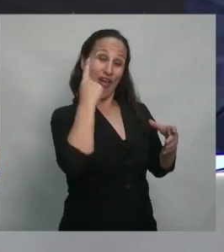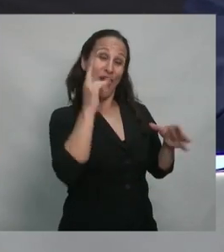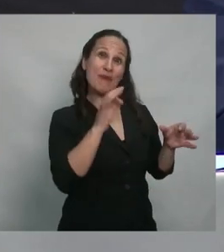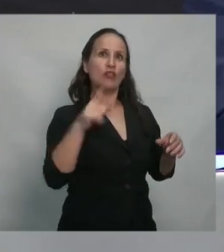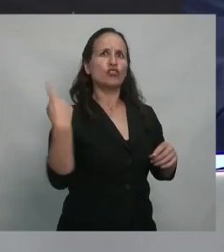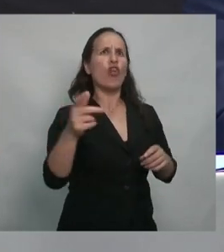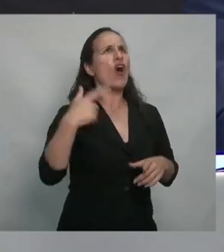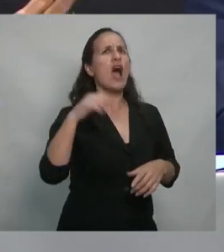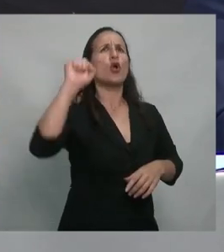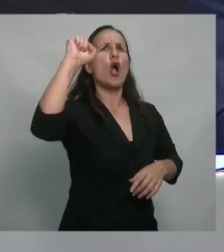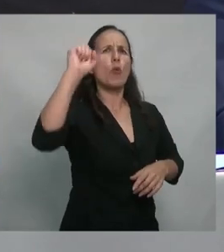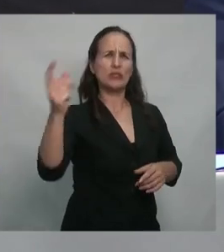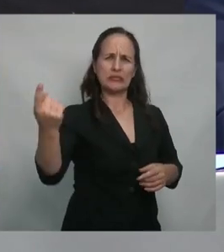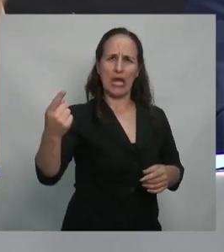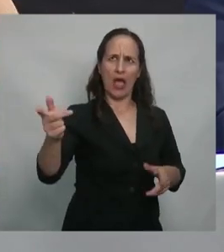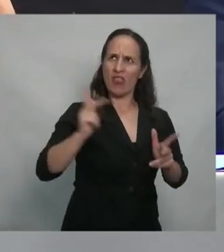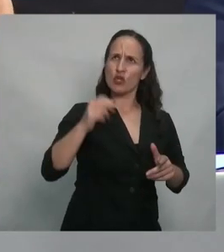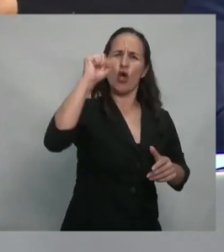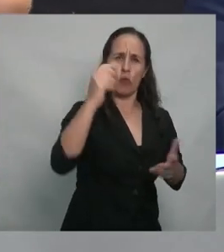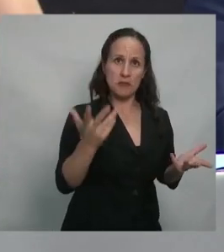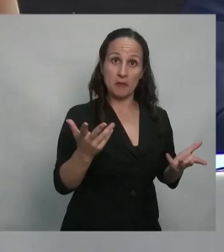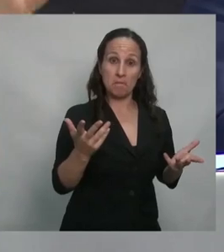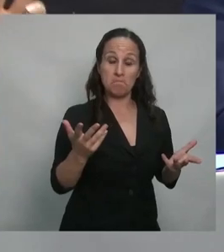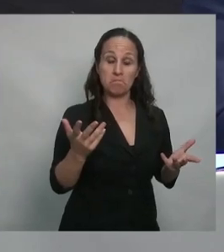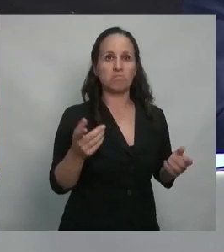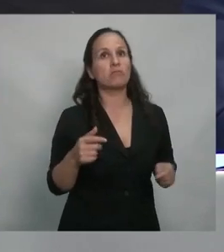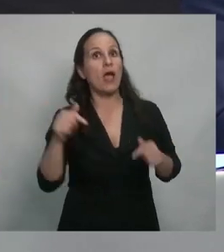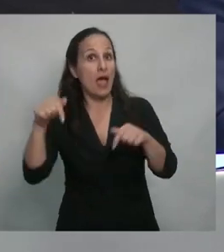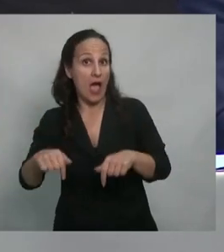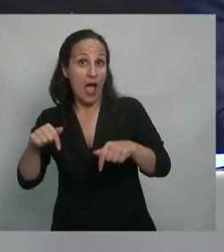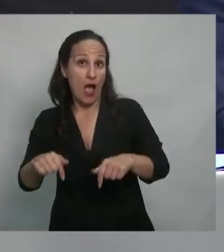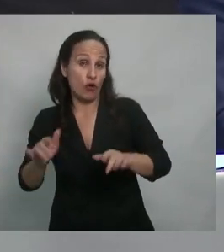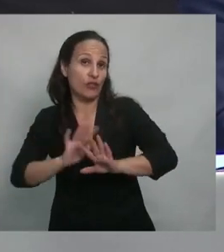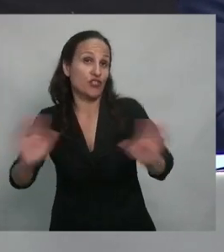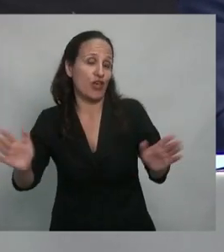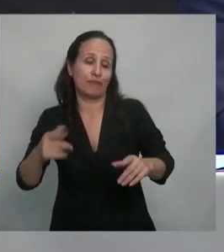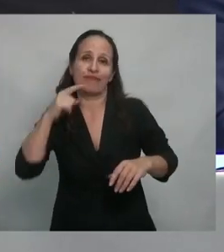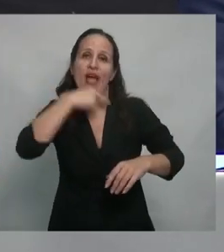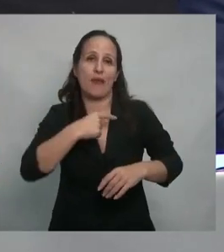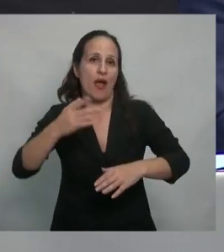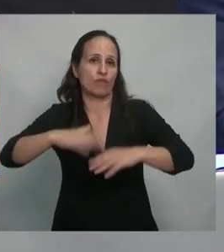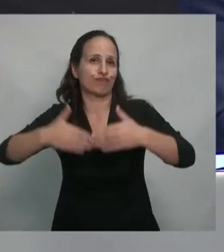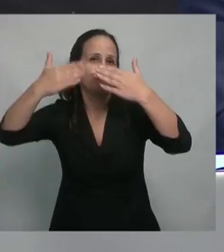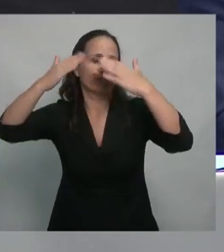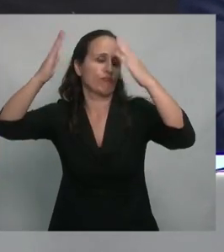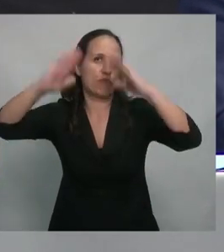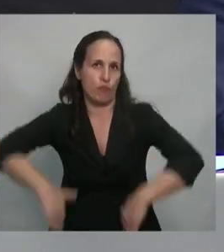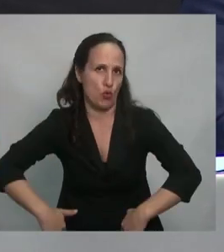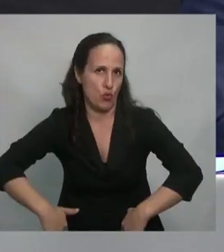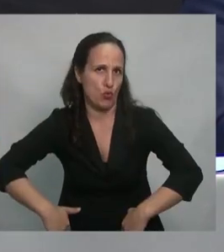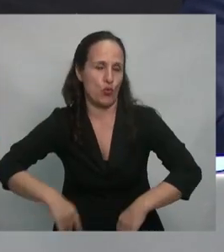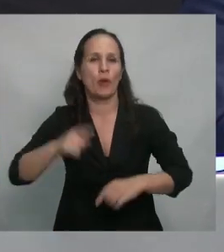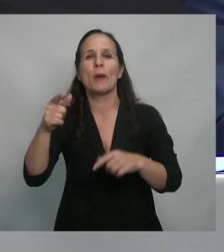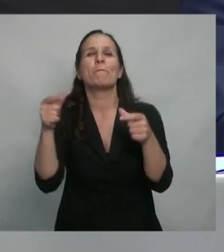Bueno, y ahora, ahora que se ha caído el muro de Berlín, que todos vimos Goodbye